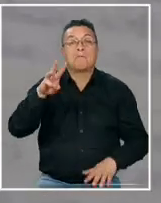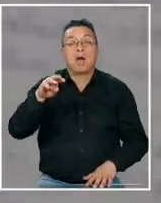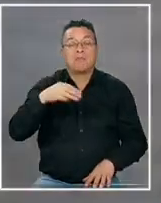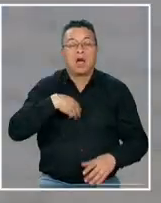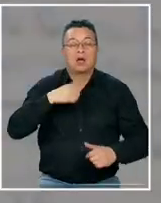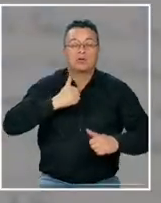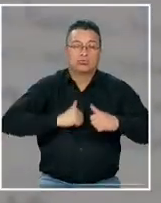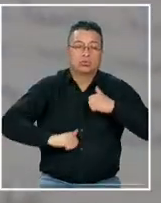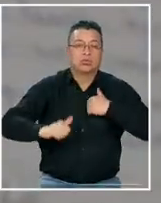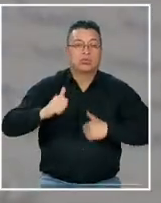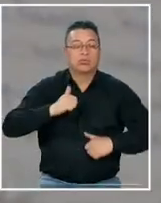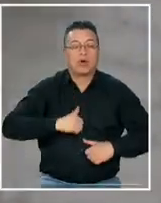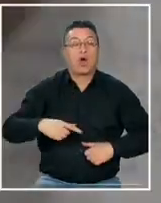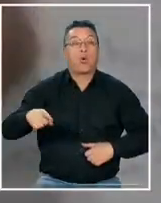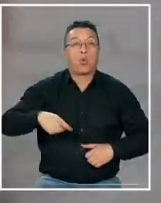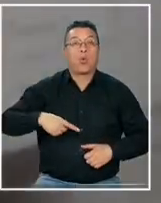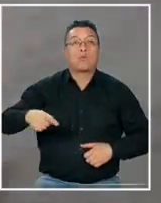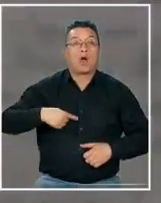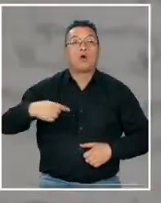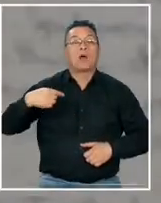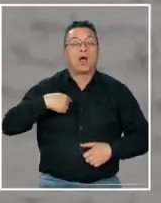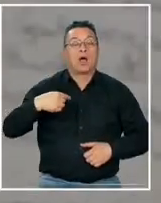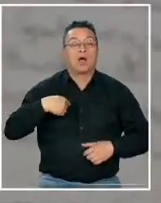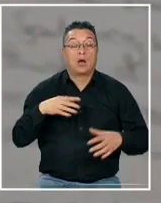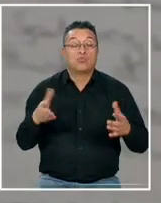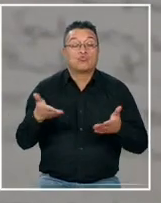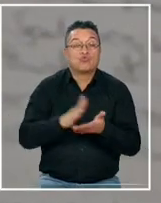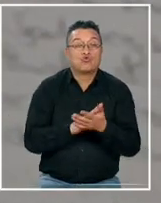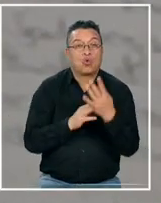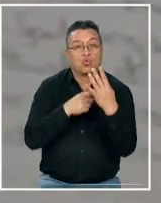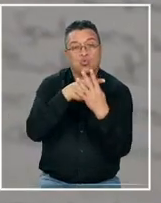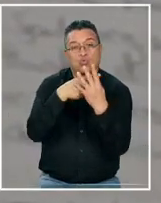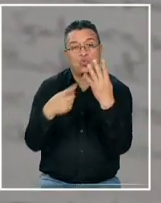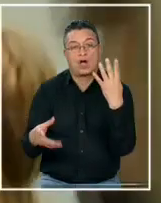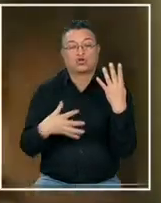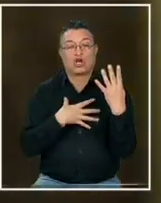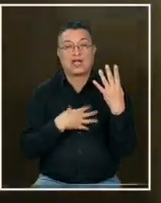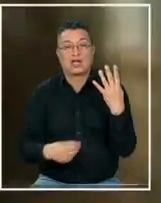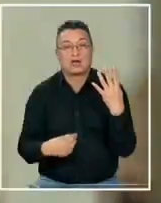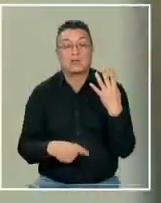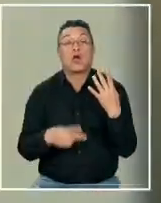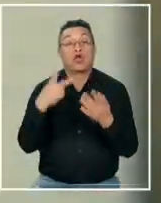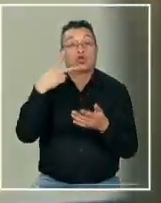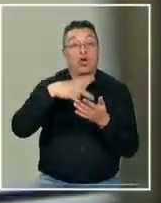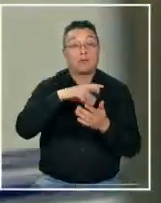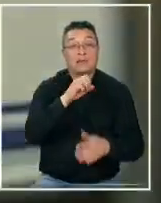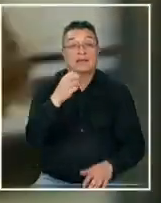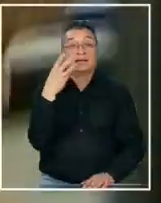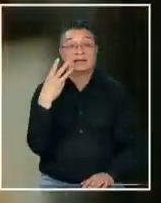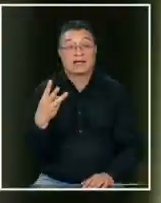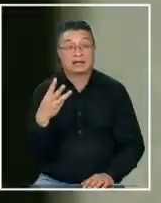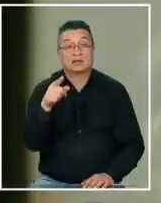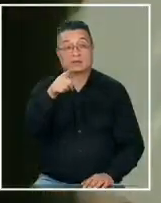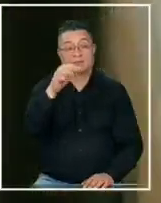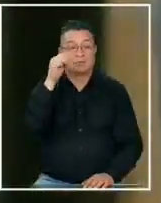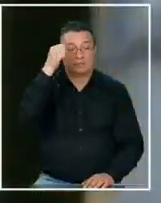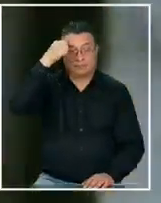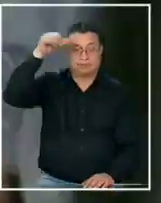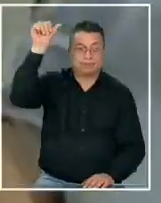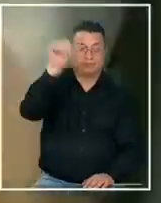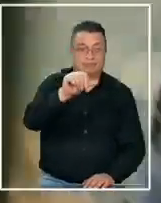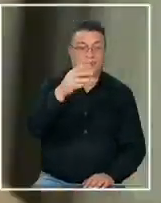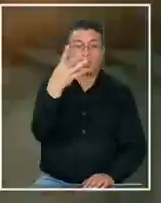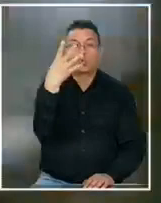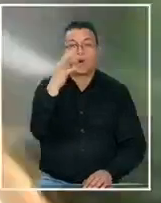torturada por la culpa ligada a la muerte de sus cuatro hijos por eso en 2003 Fulvick fue sentenciada a